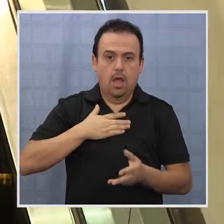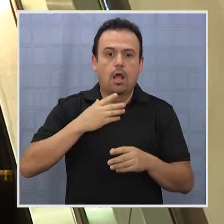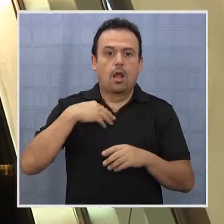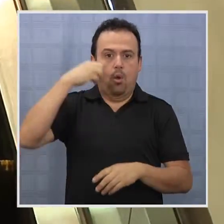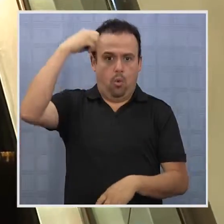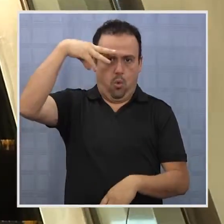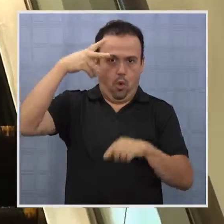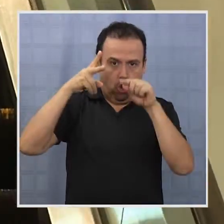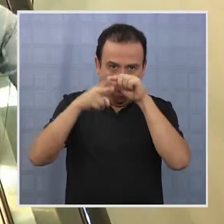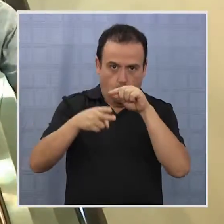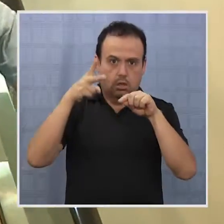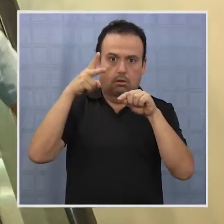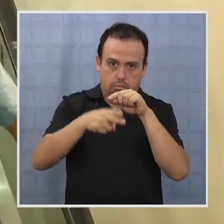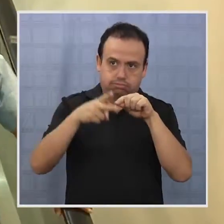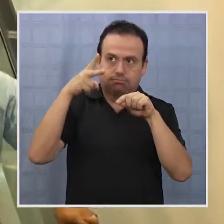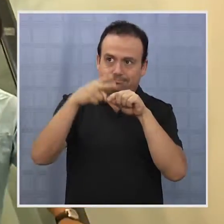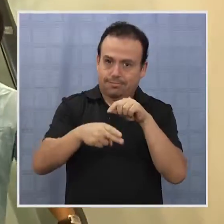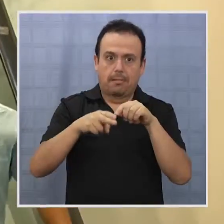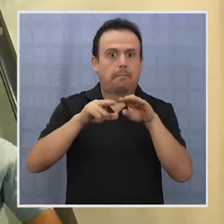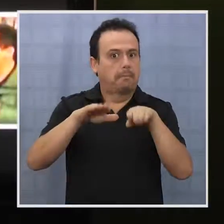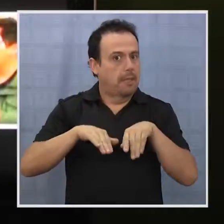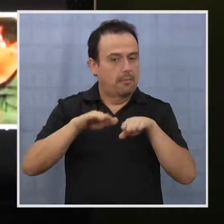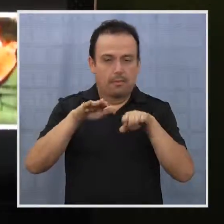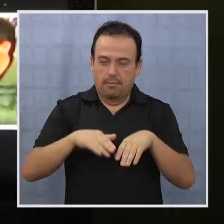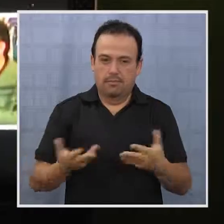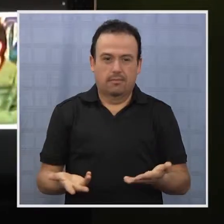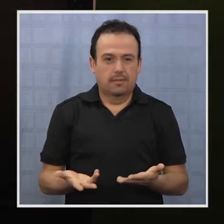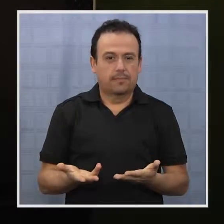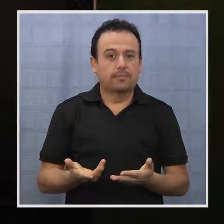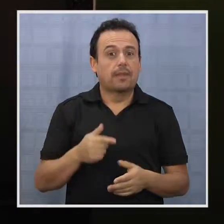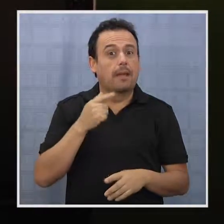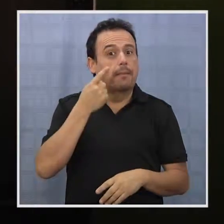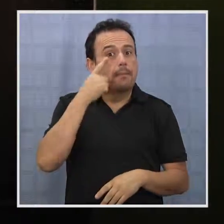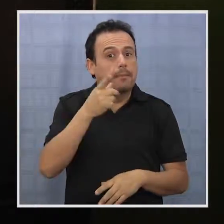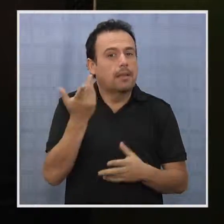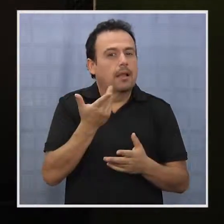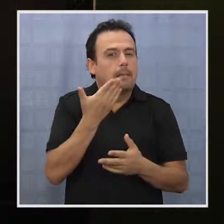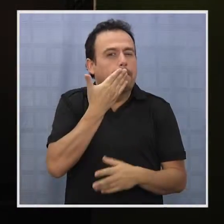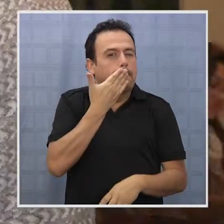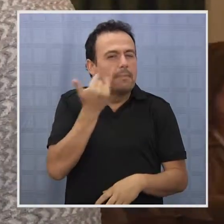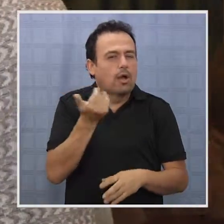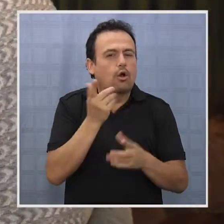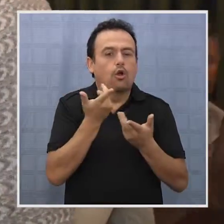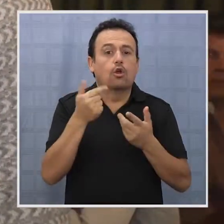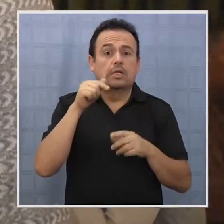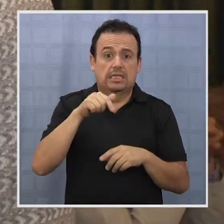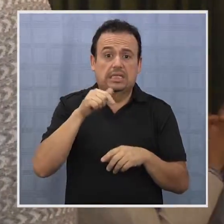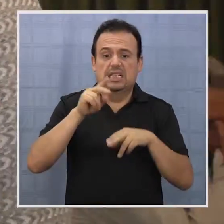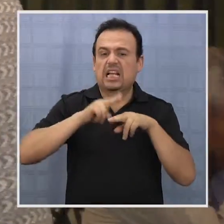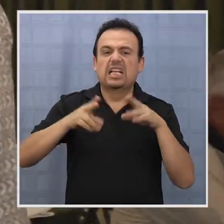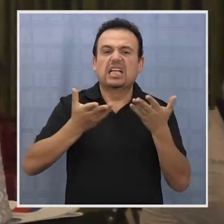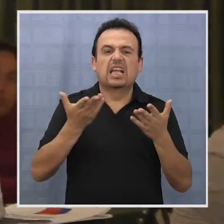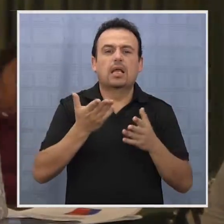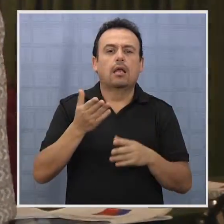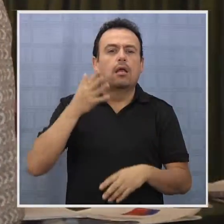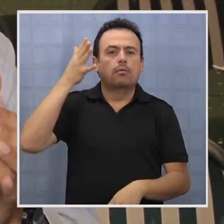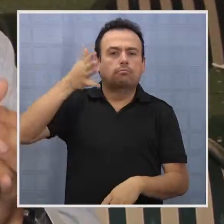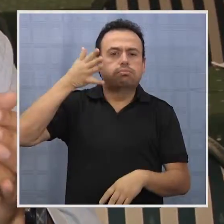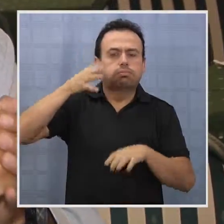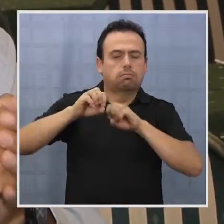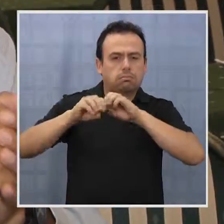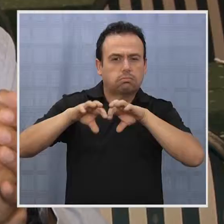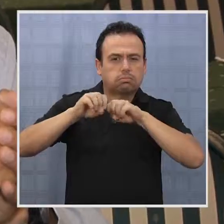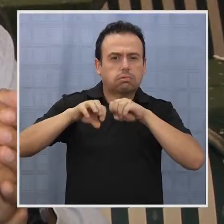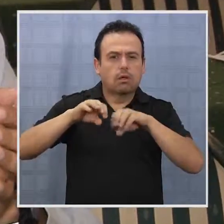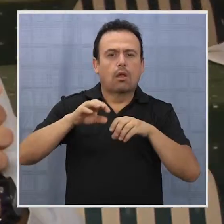cortes de energía eléctrica están a la orden del día. Para mejorar el primer aspecto es que se realizó en Iquique una jornada de